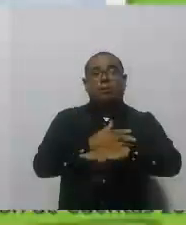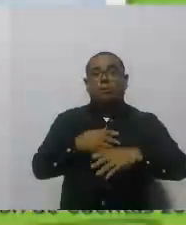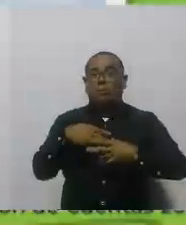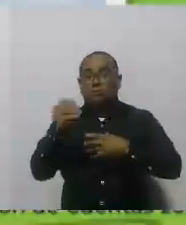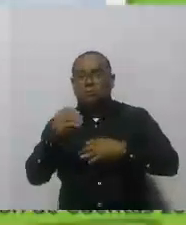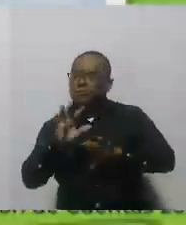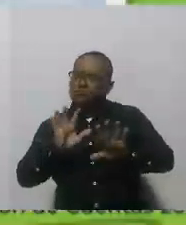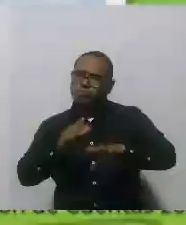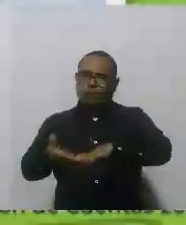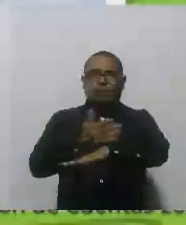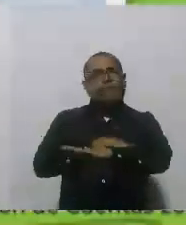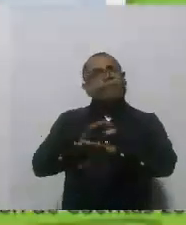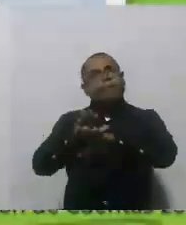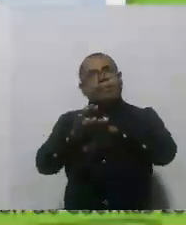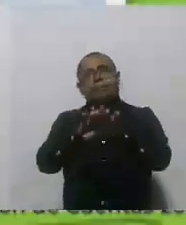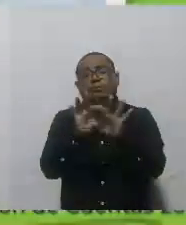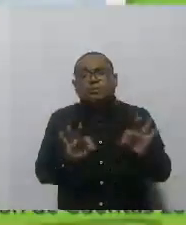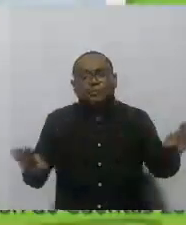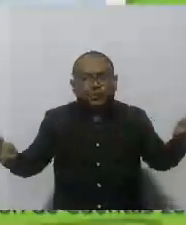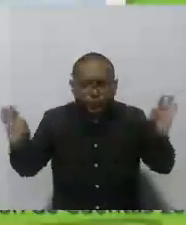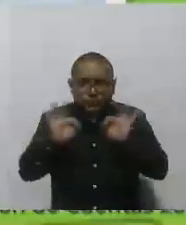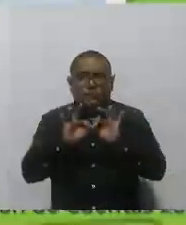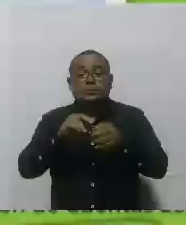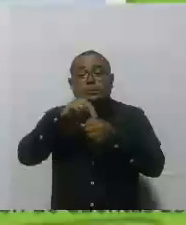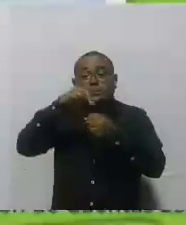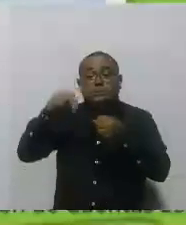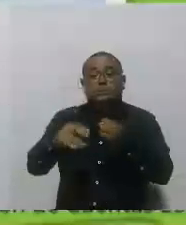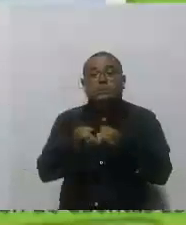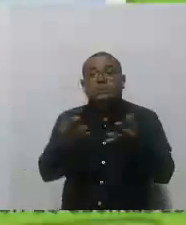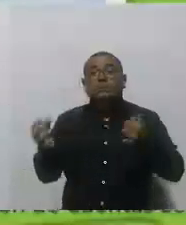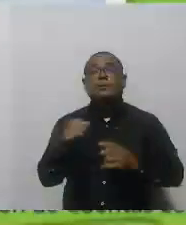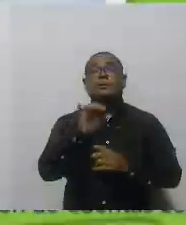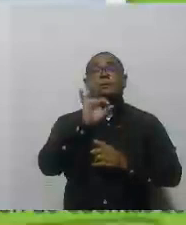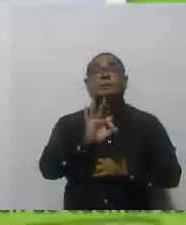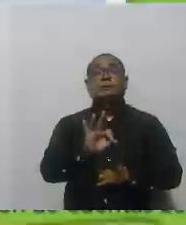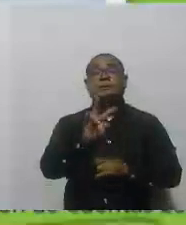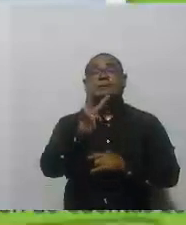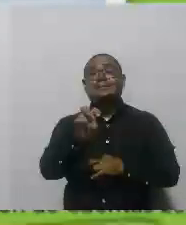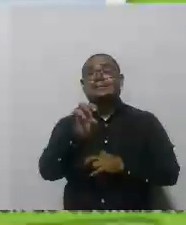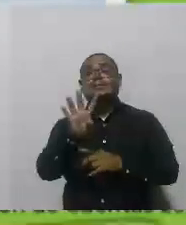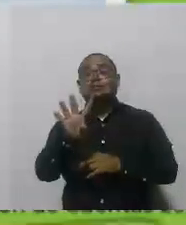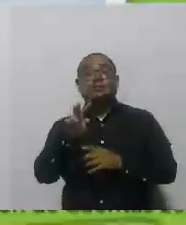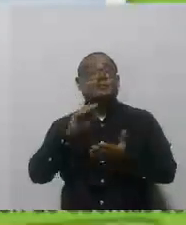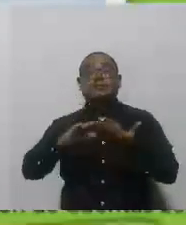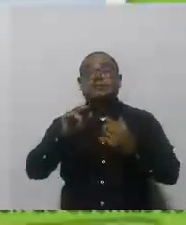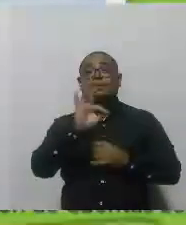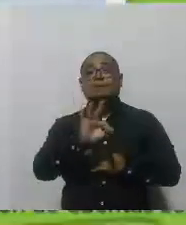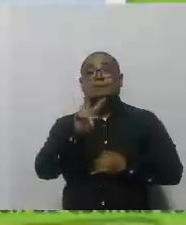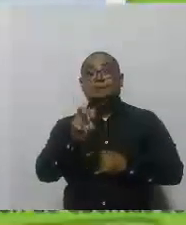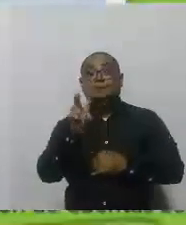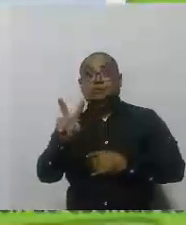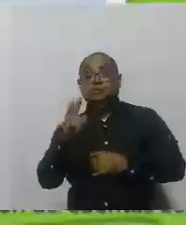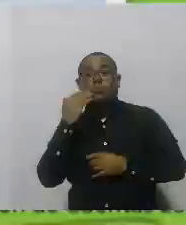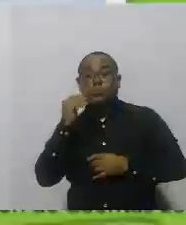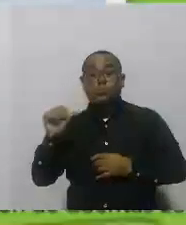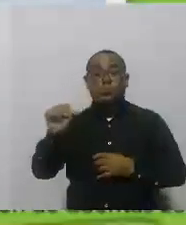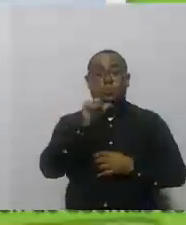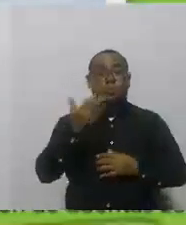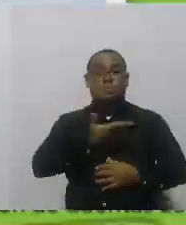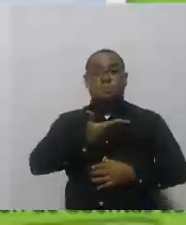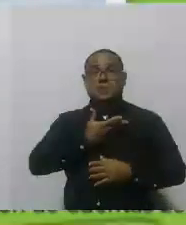también muy importante, alcalde. Ciudadanía, 362 madres líderes y beneficiarias del programa